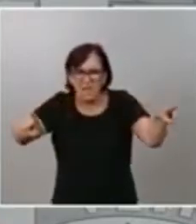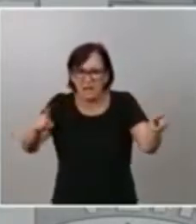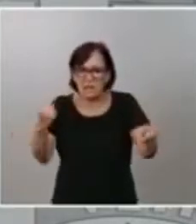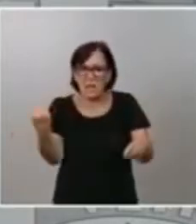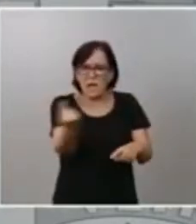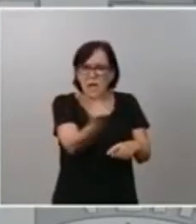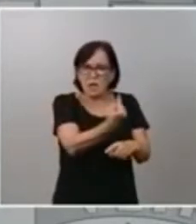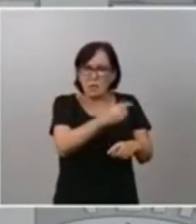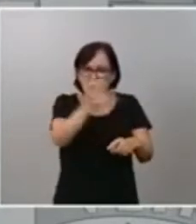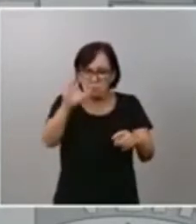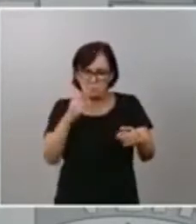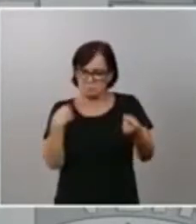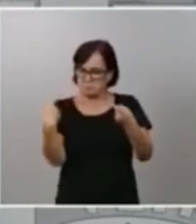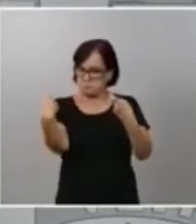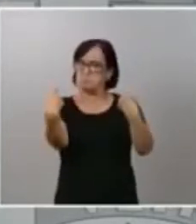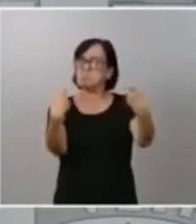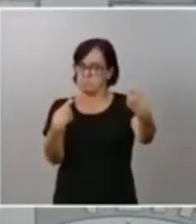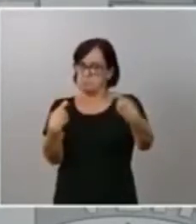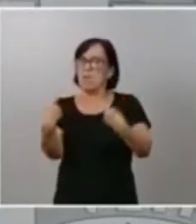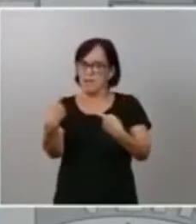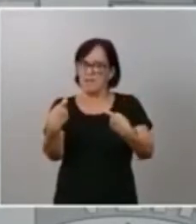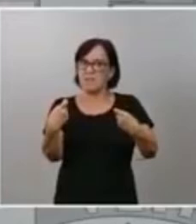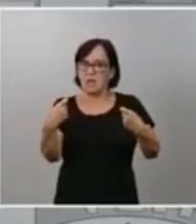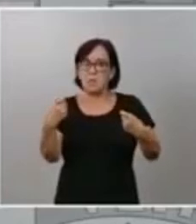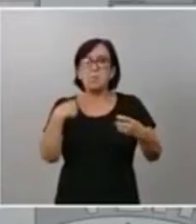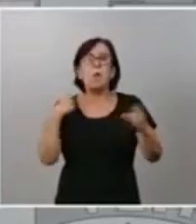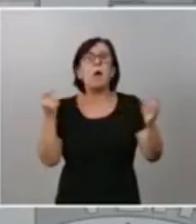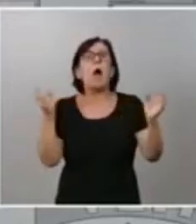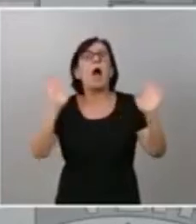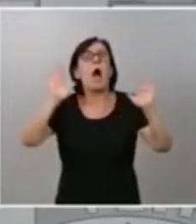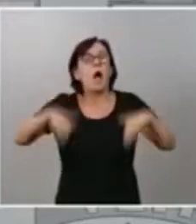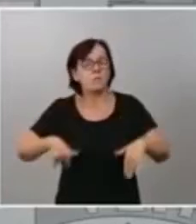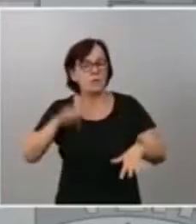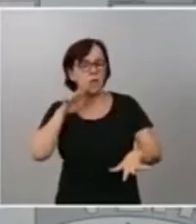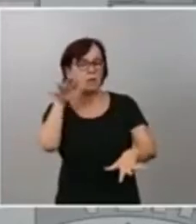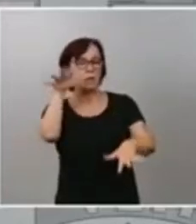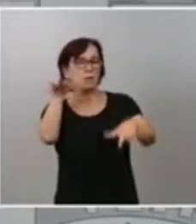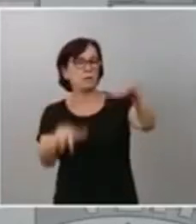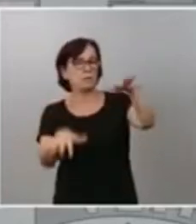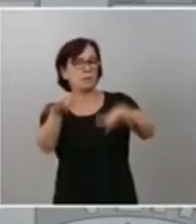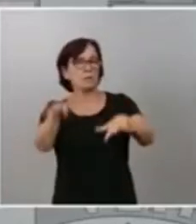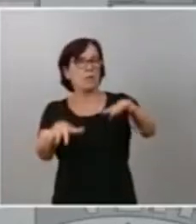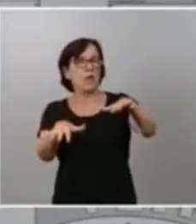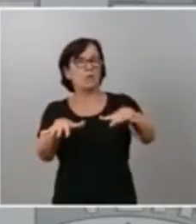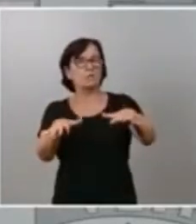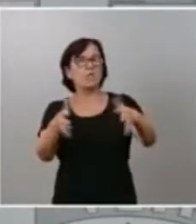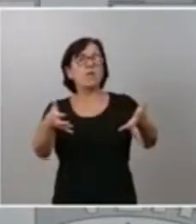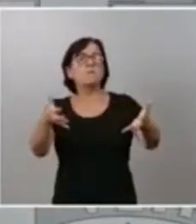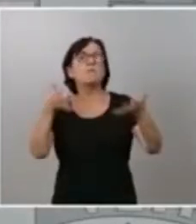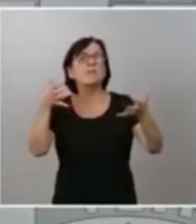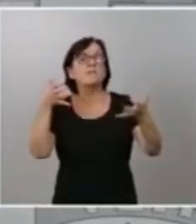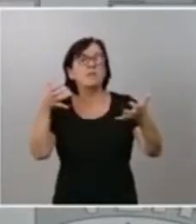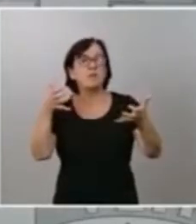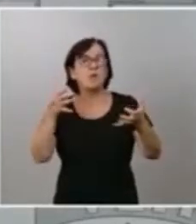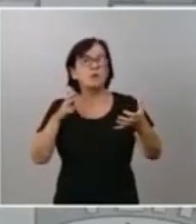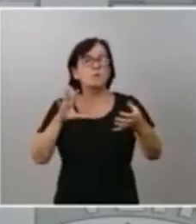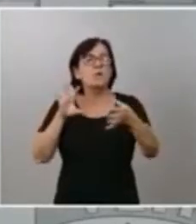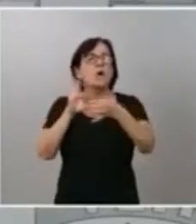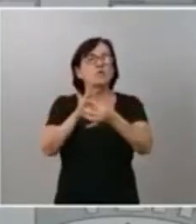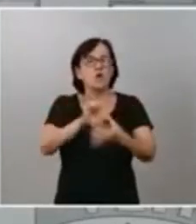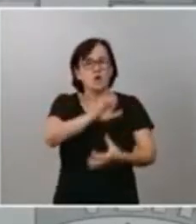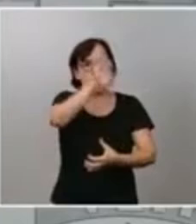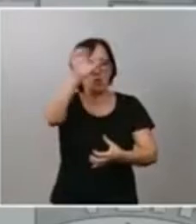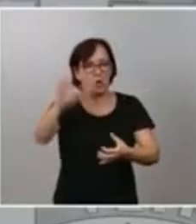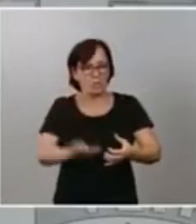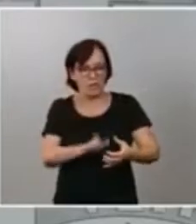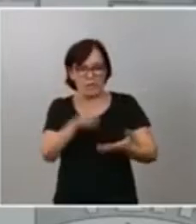enfrentadas, diría yo, y hemos encontrado un punto de equilibrio en beneficio del conjunto de la Unión Europea, ¿cómo no vamos a hacer eso también en España?